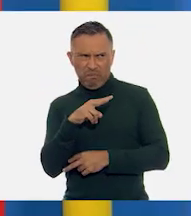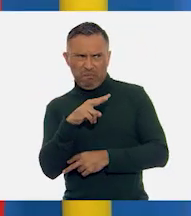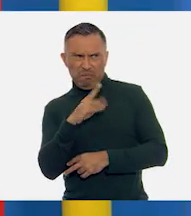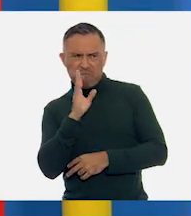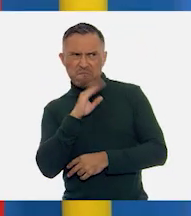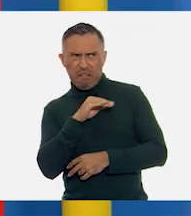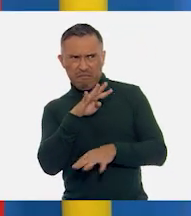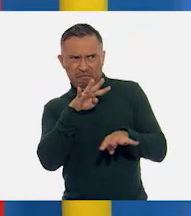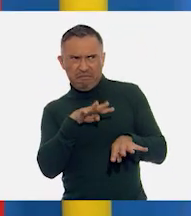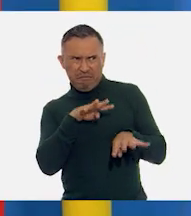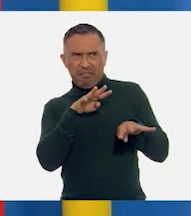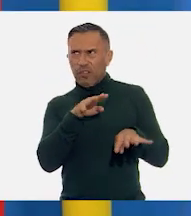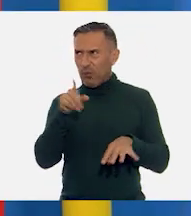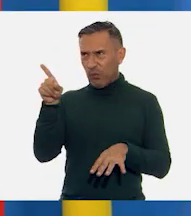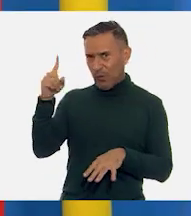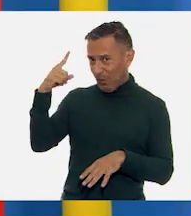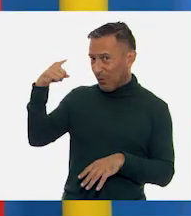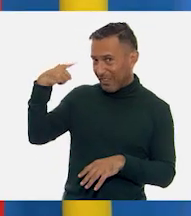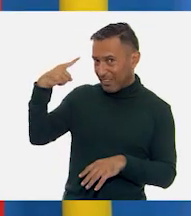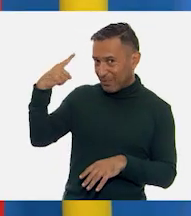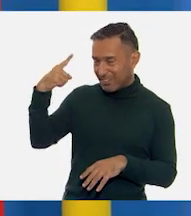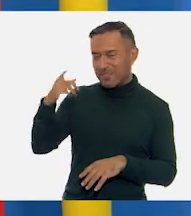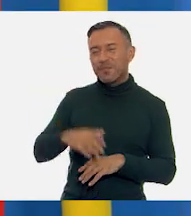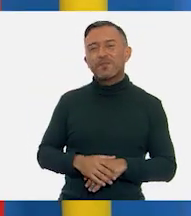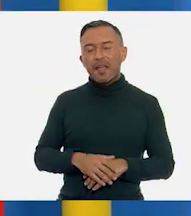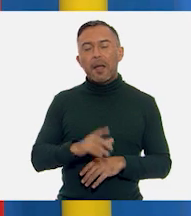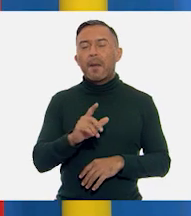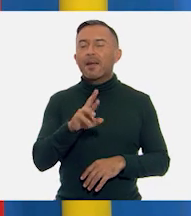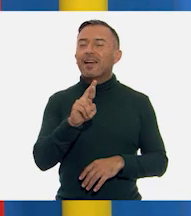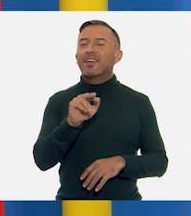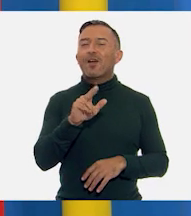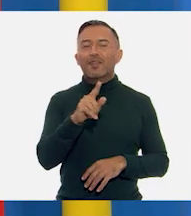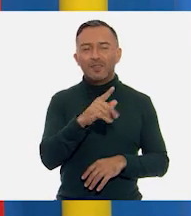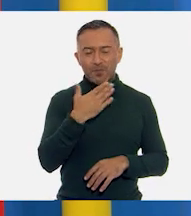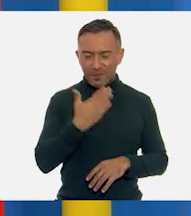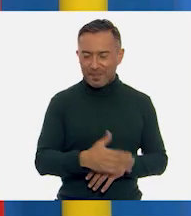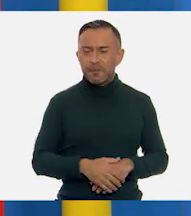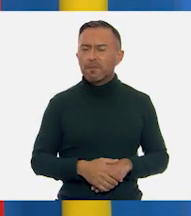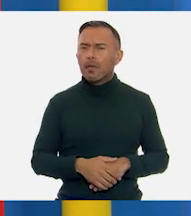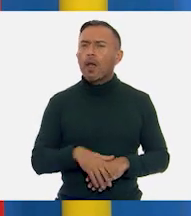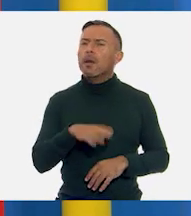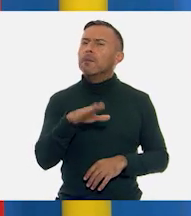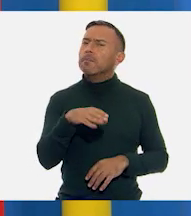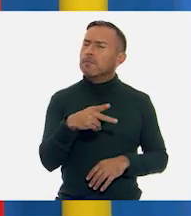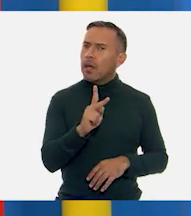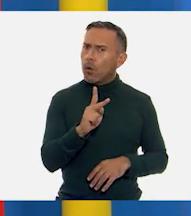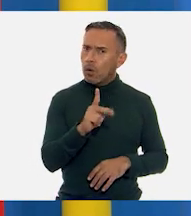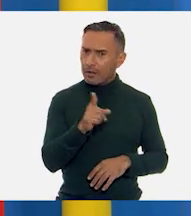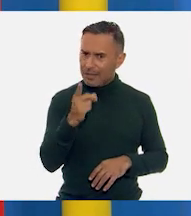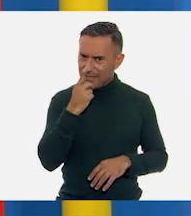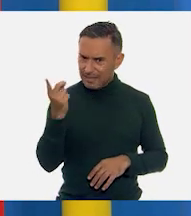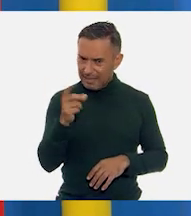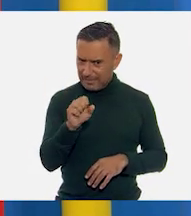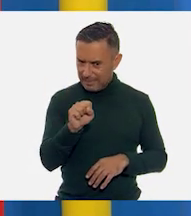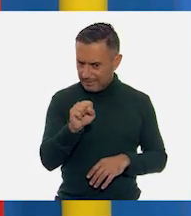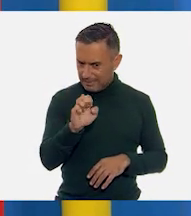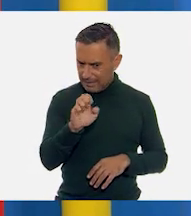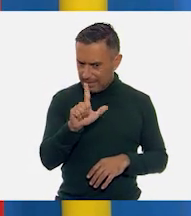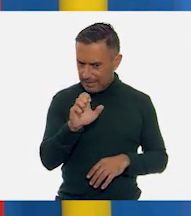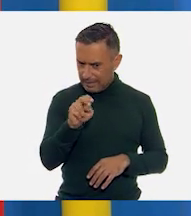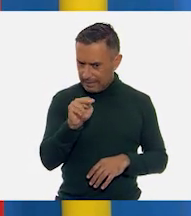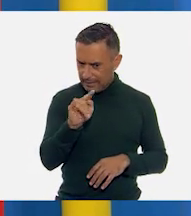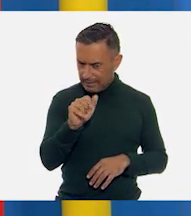¿A lunáticos? Oye, Raulito, muy bien, pero creo que te refieres a los selenitas, o sea, a los